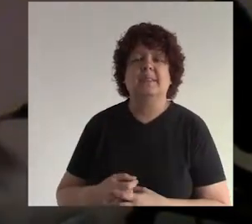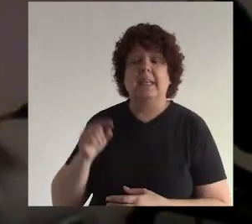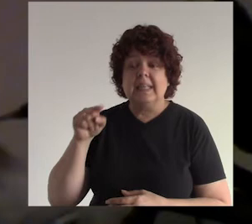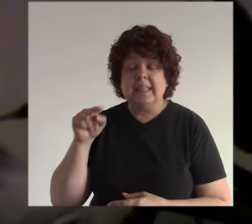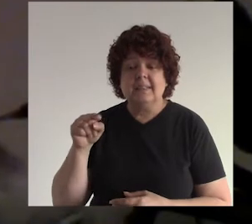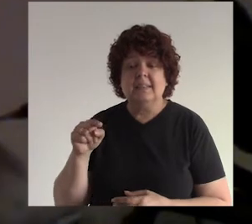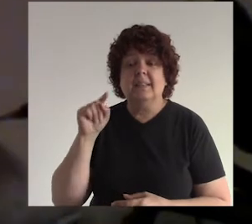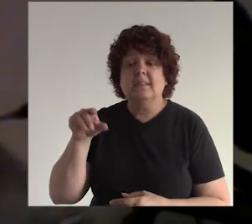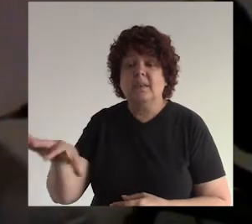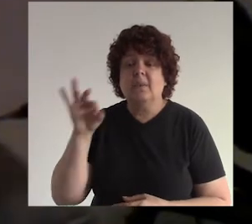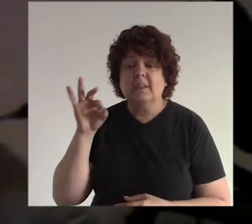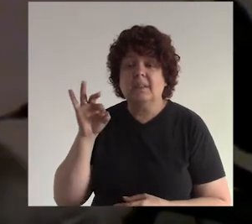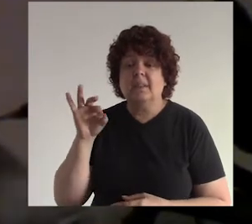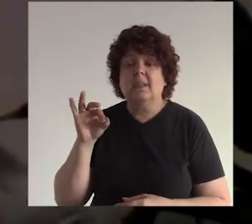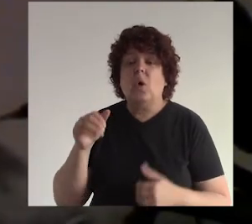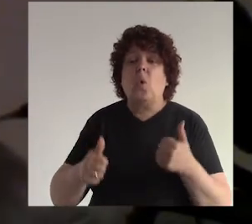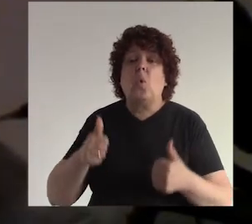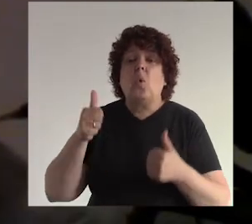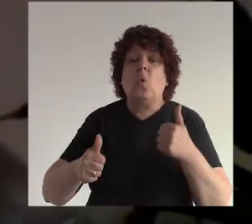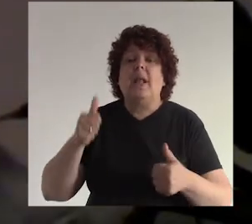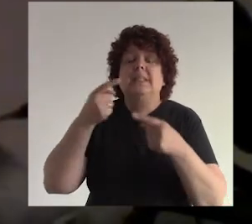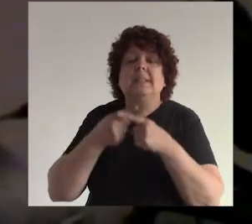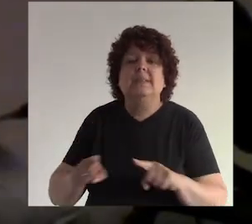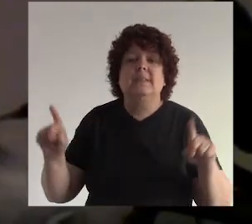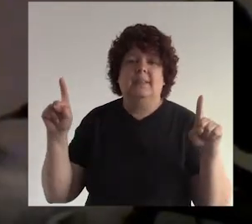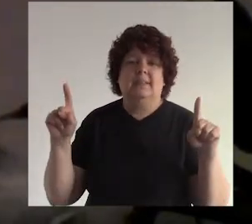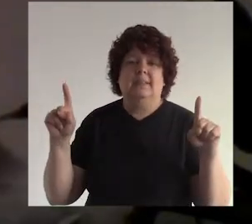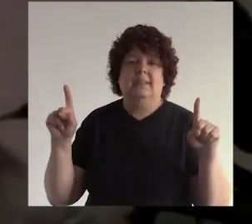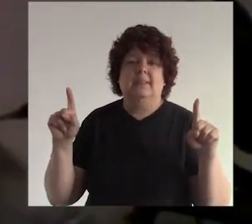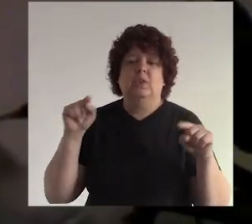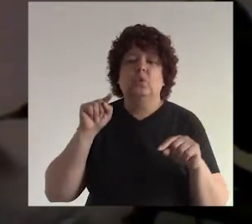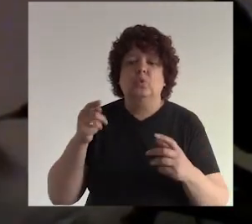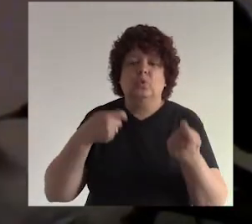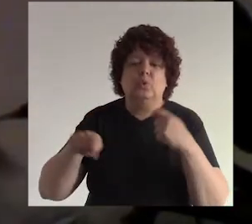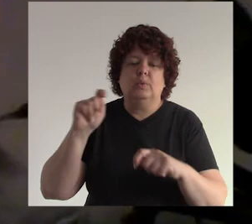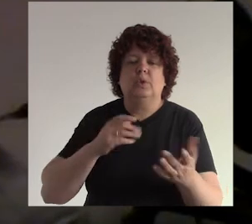y de eso se trata que encuentren cuál es su diferencial y que me empiecen a comunicar